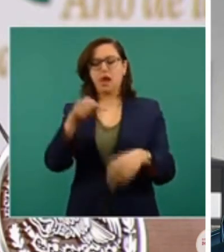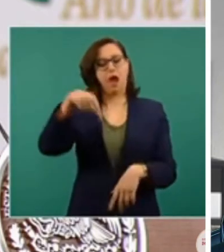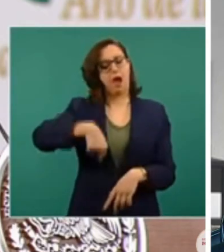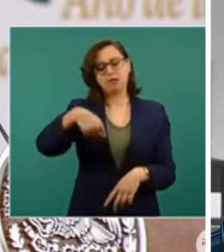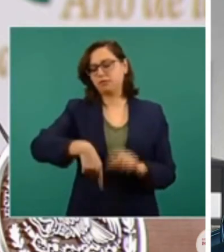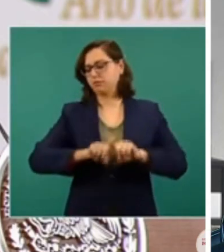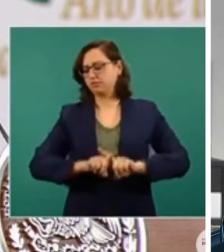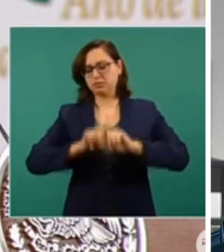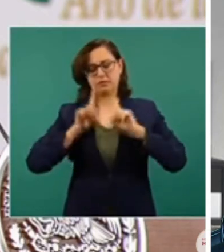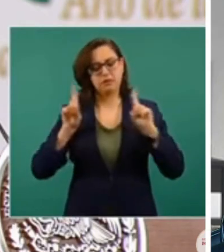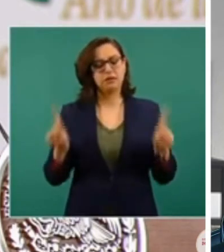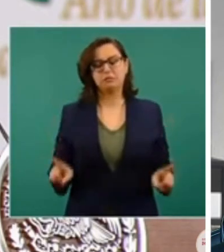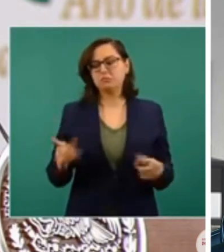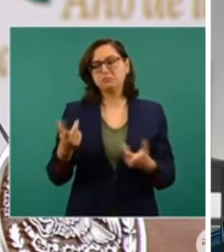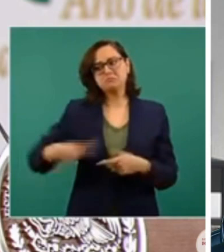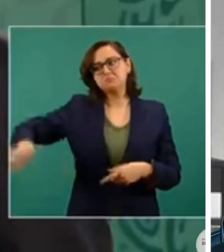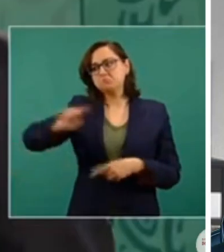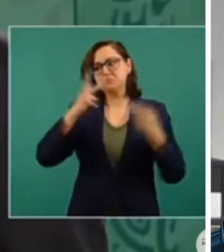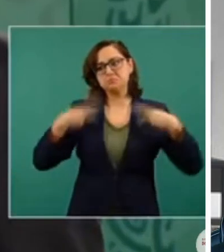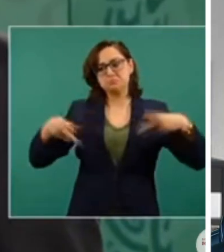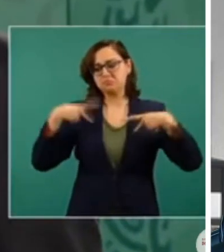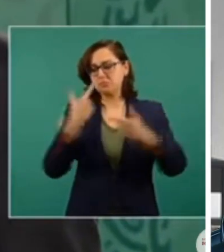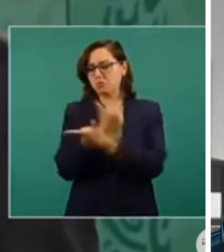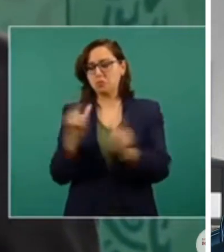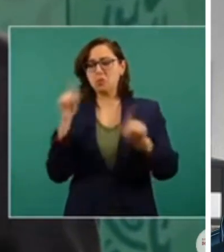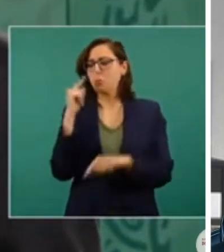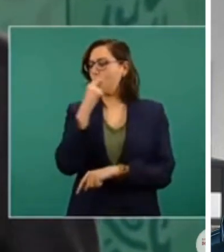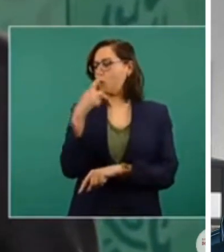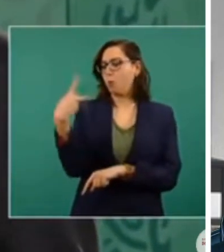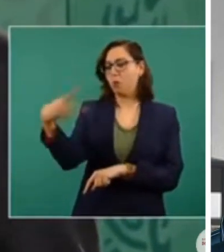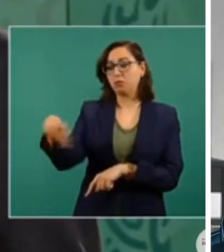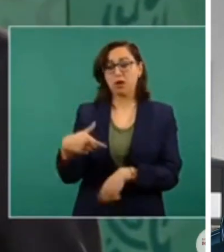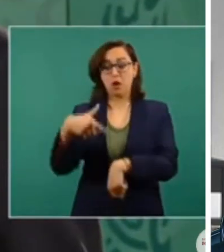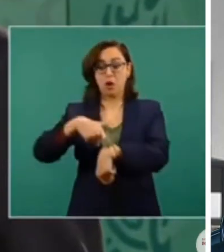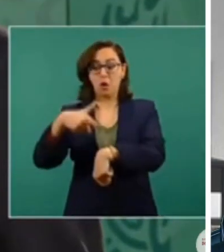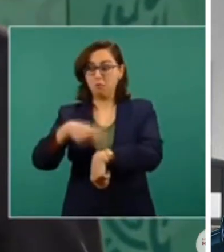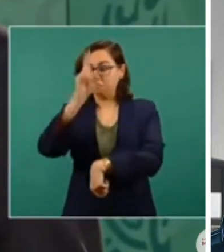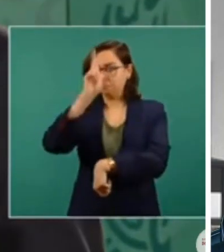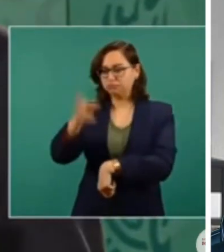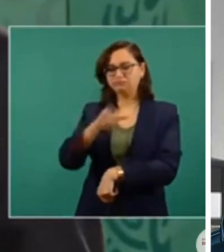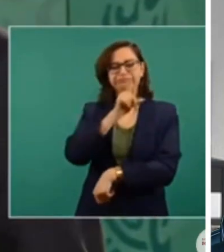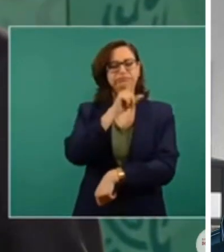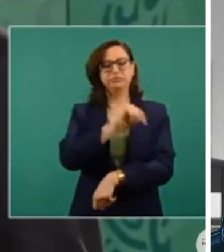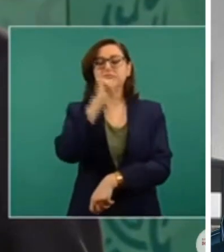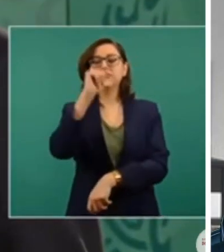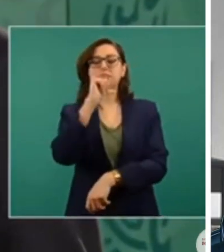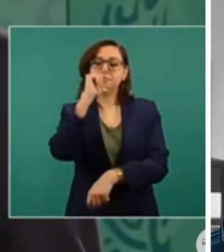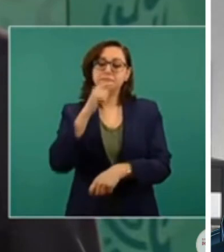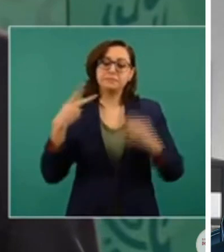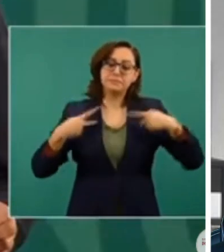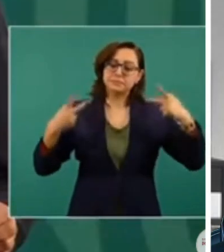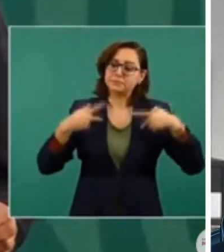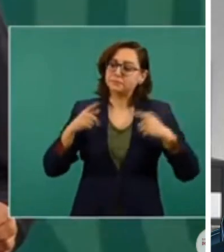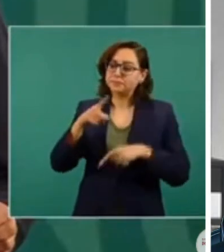No ha habido toque de queda, no es lo que sucede en otras partes y se confía más en la gente.